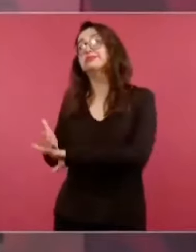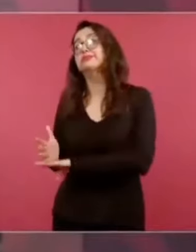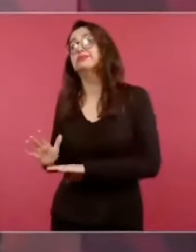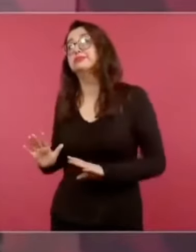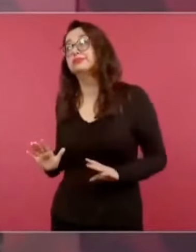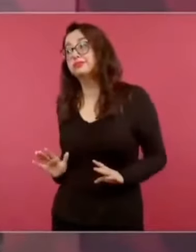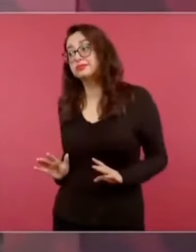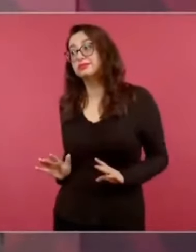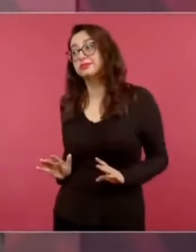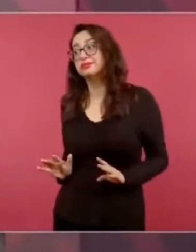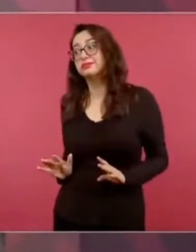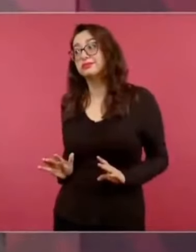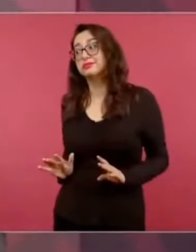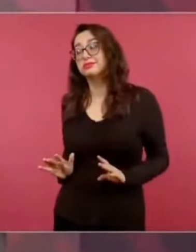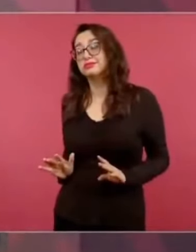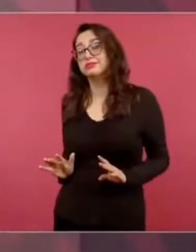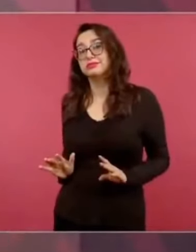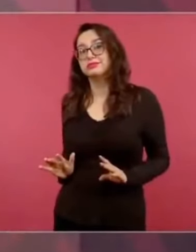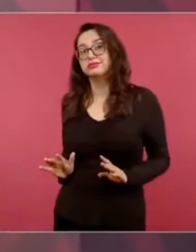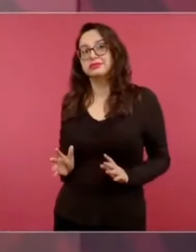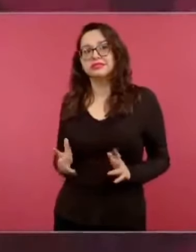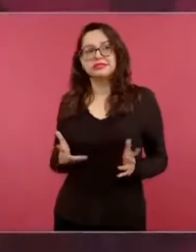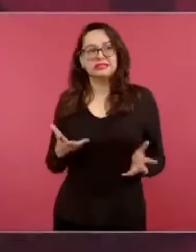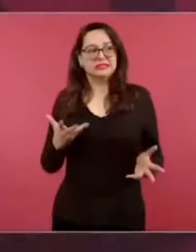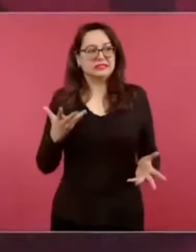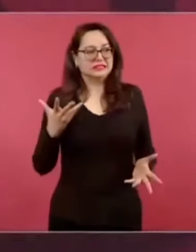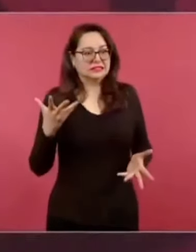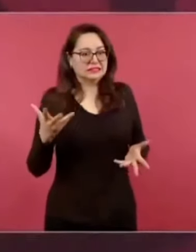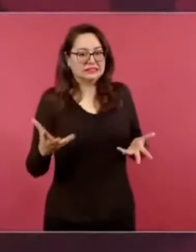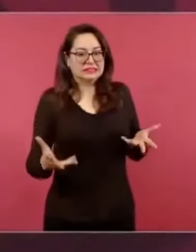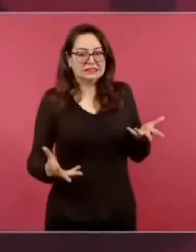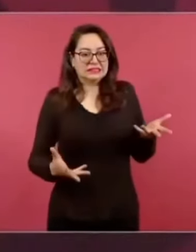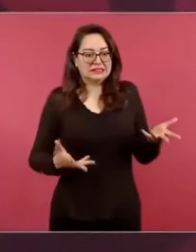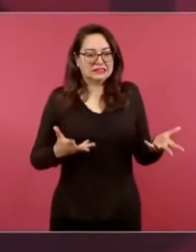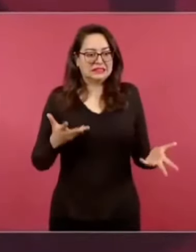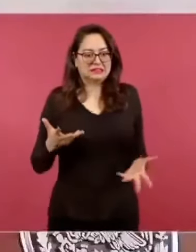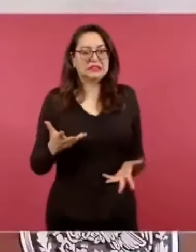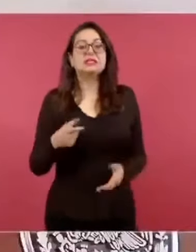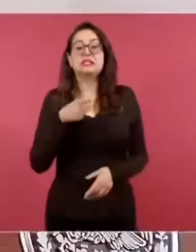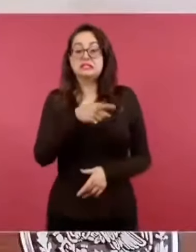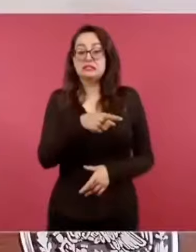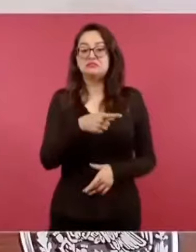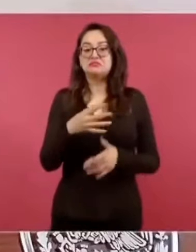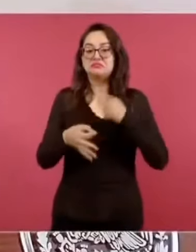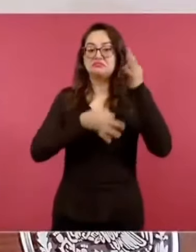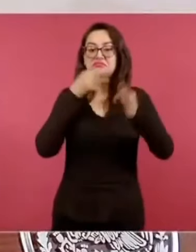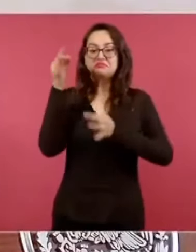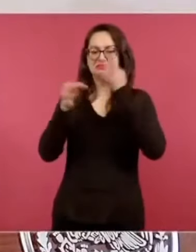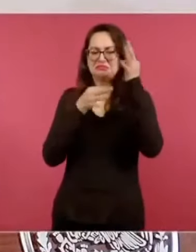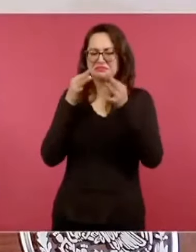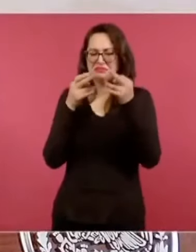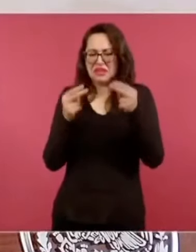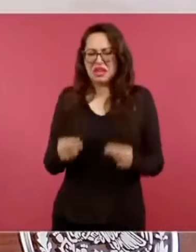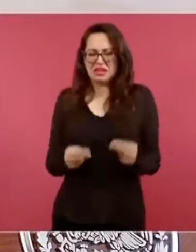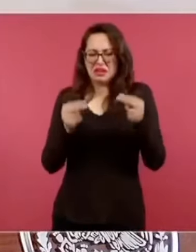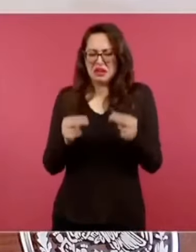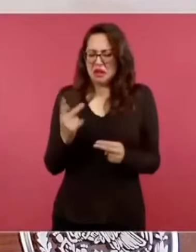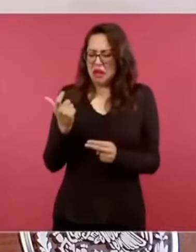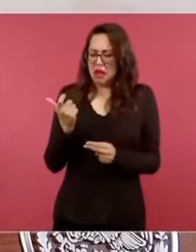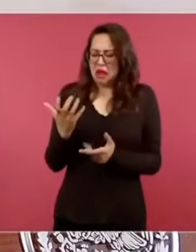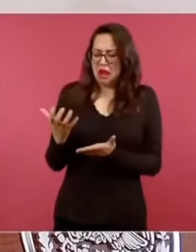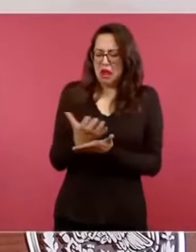aunque recibían también publicidad, pero